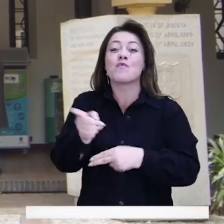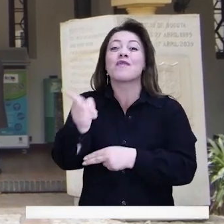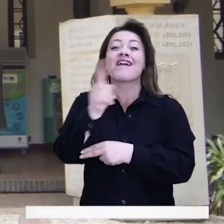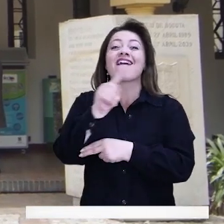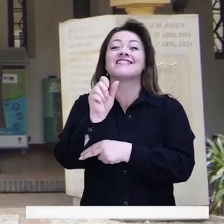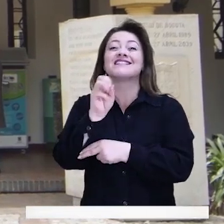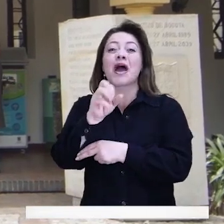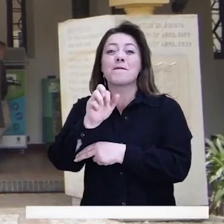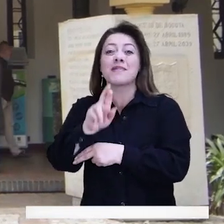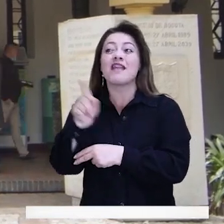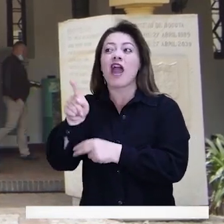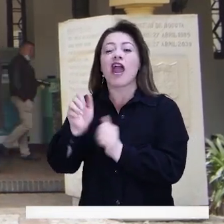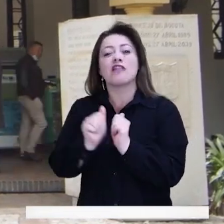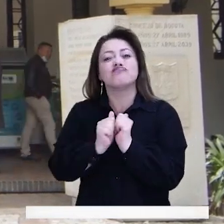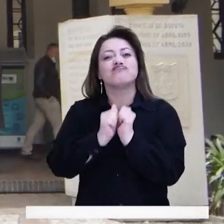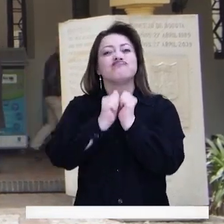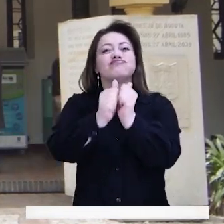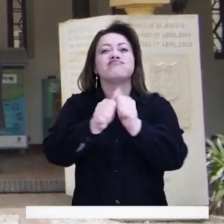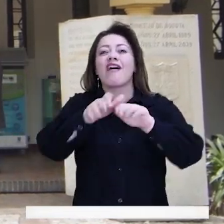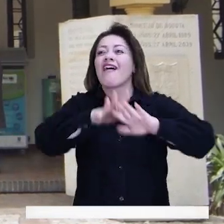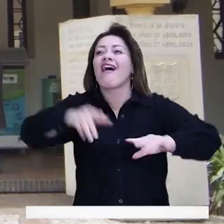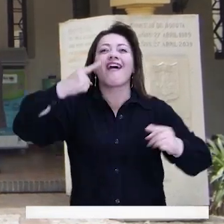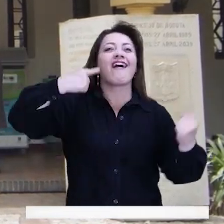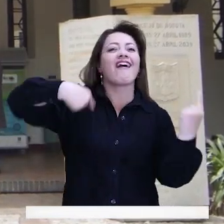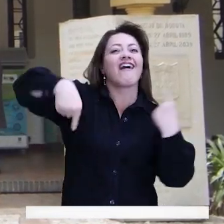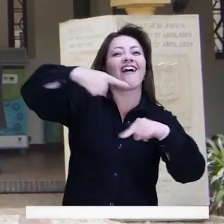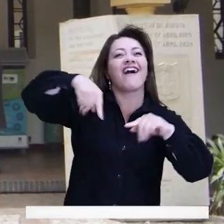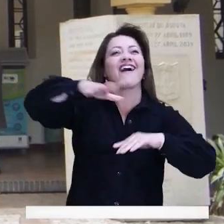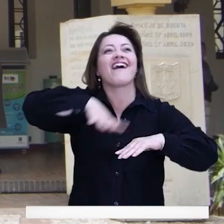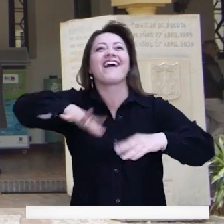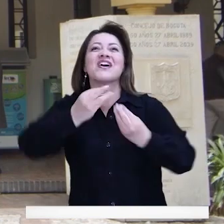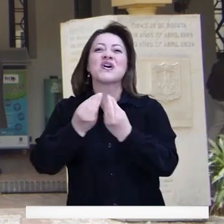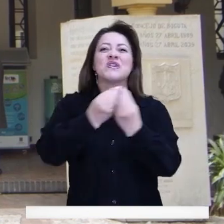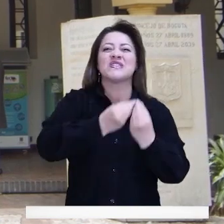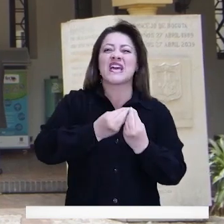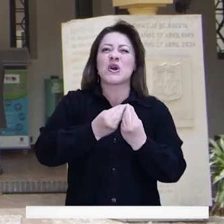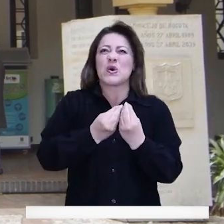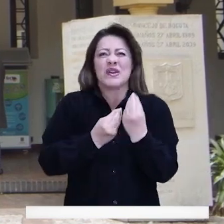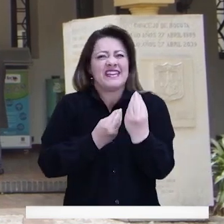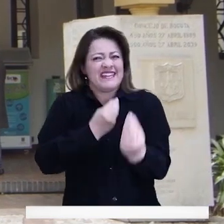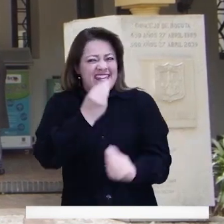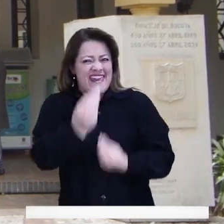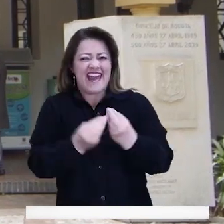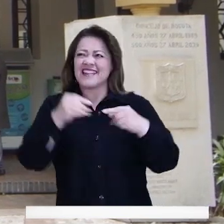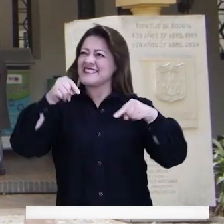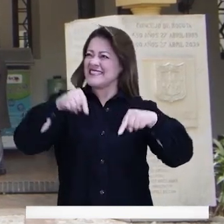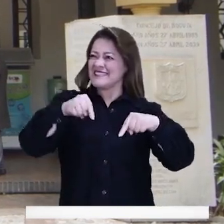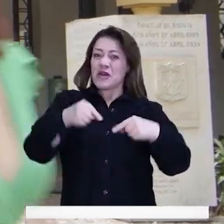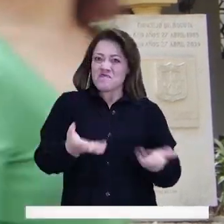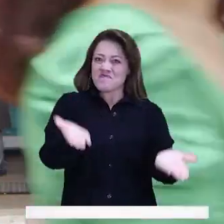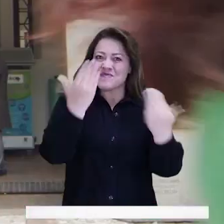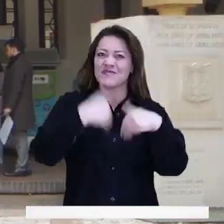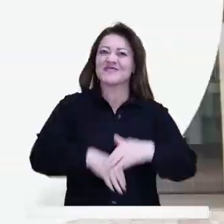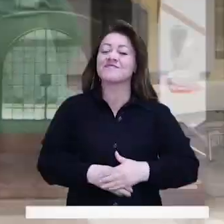recorrer las instalaciones y a conocer un poco más acerca de lo que se hace en esta entidad gubernamental. Acompáñenme.